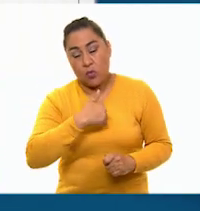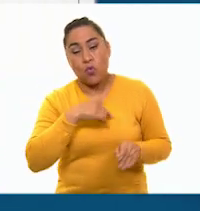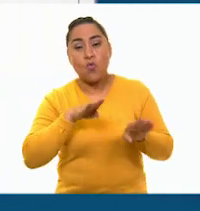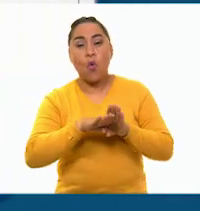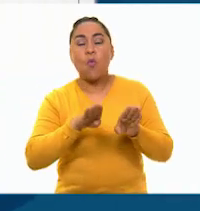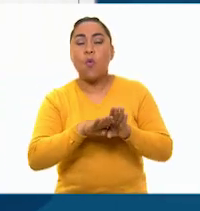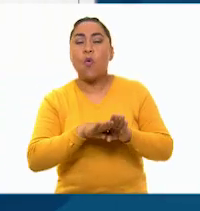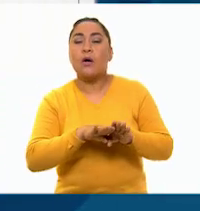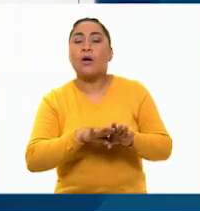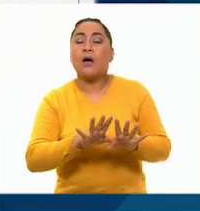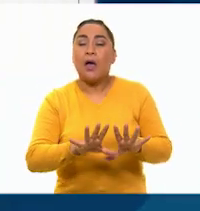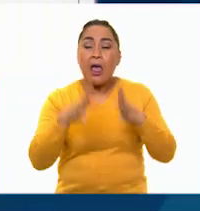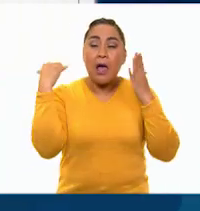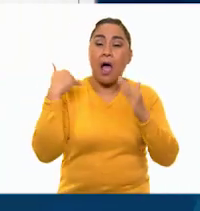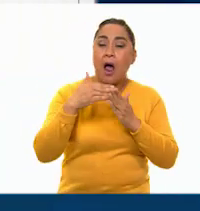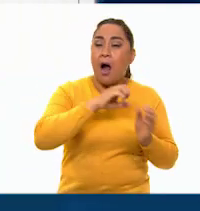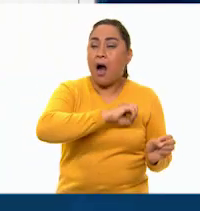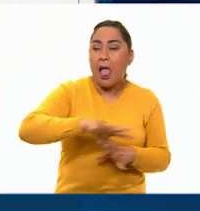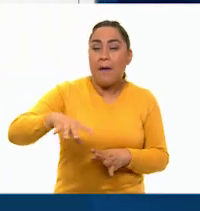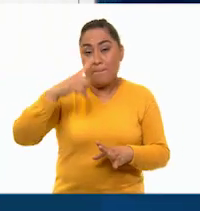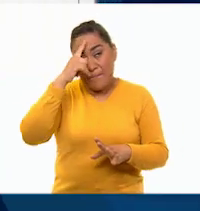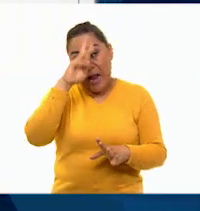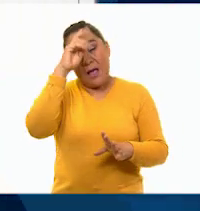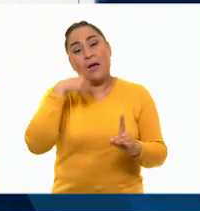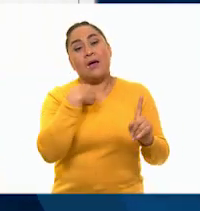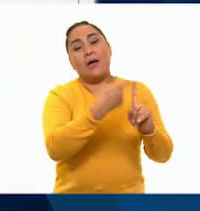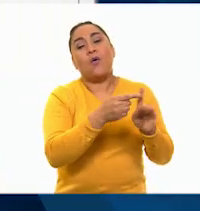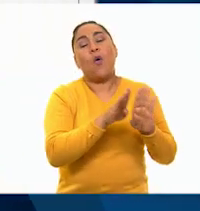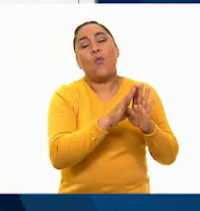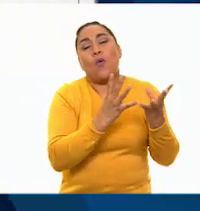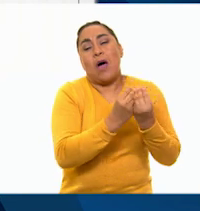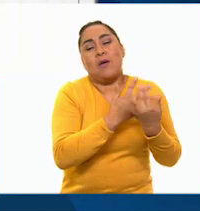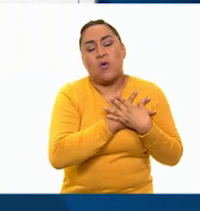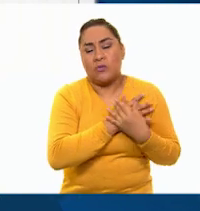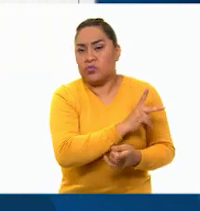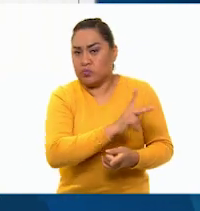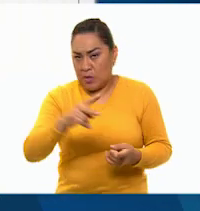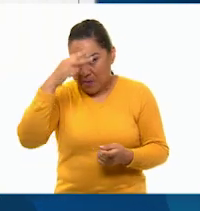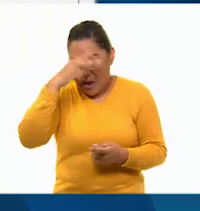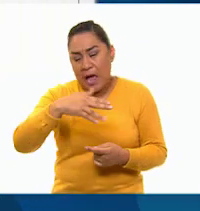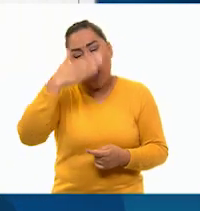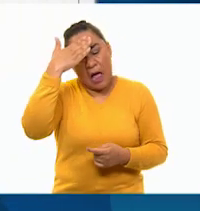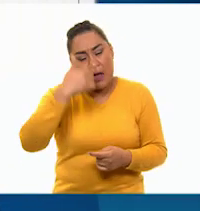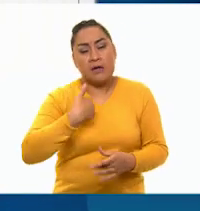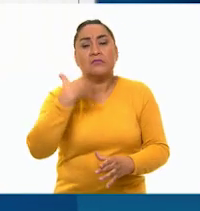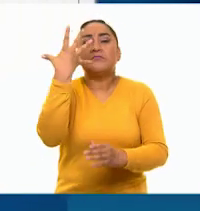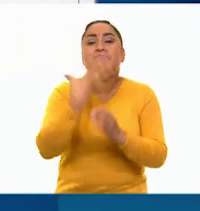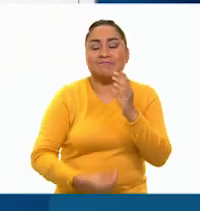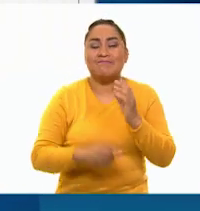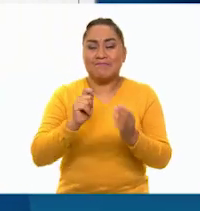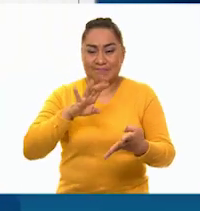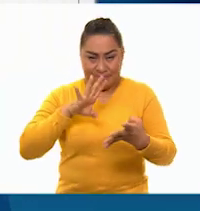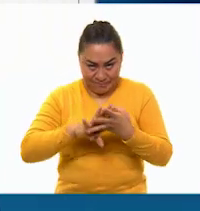una atronada que abandoné mi casa por seguir a un amante. Todo México supo que mi fuga fue de una prisión y que esta no la